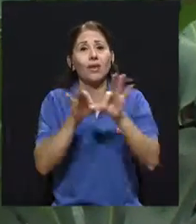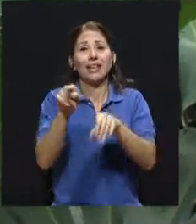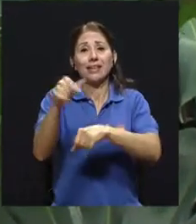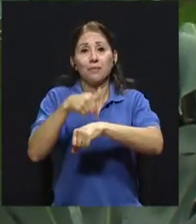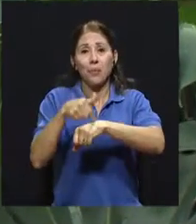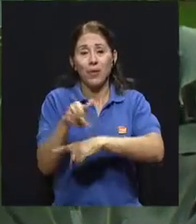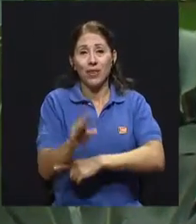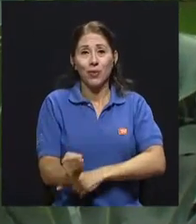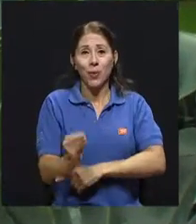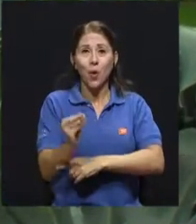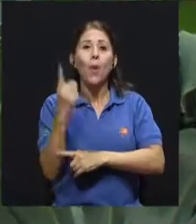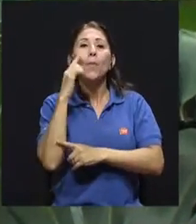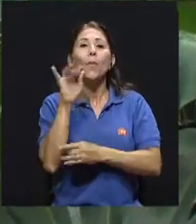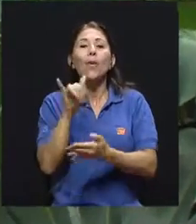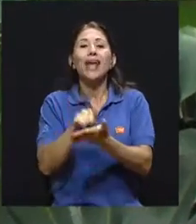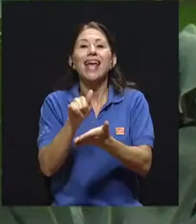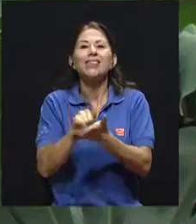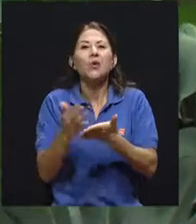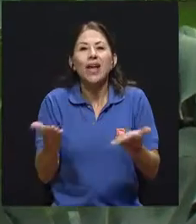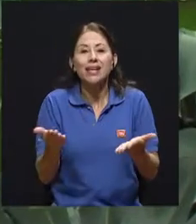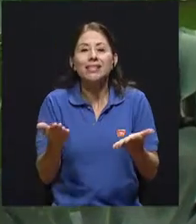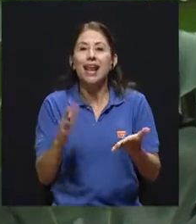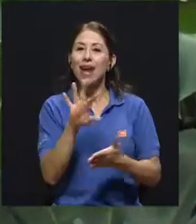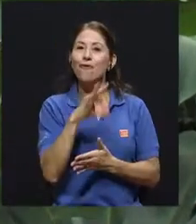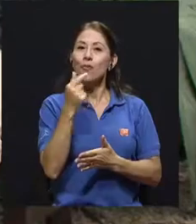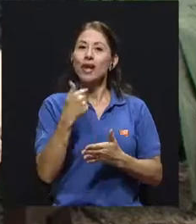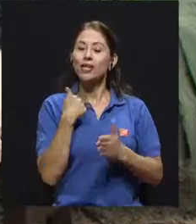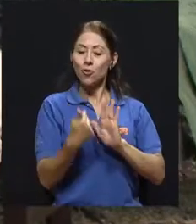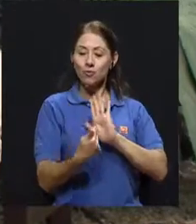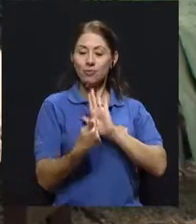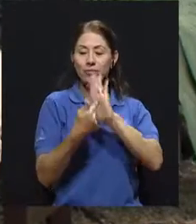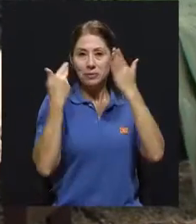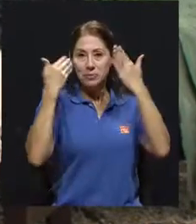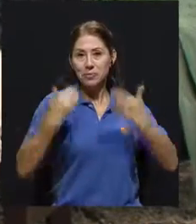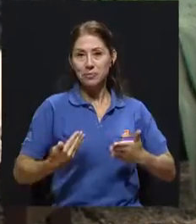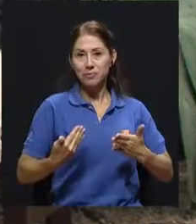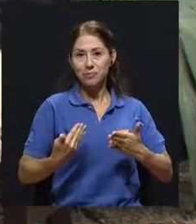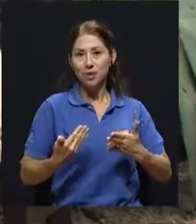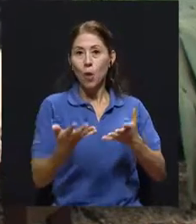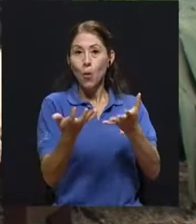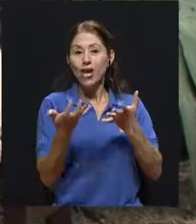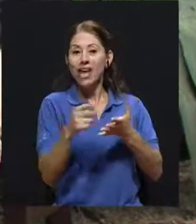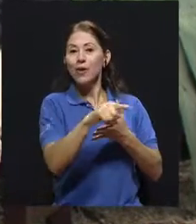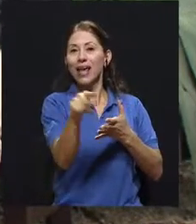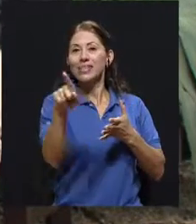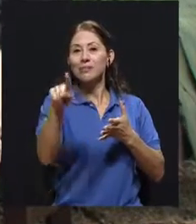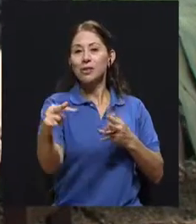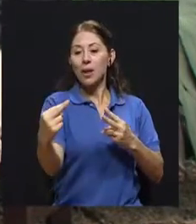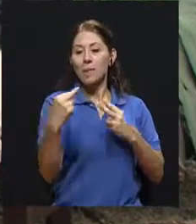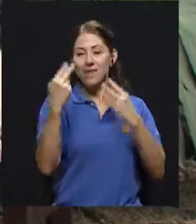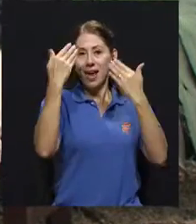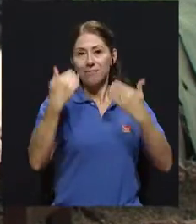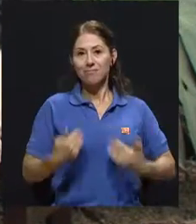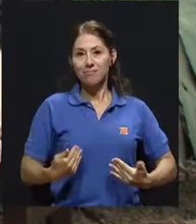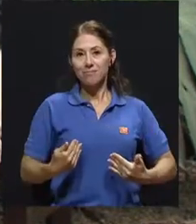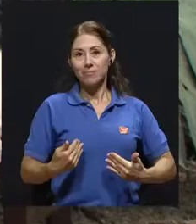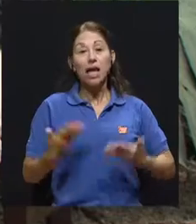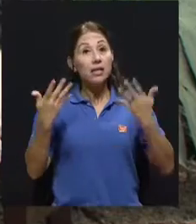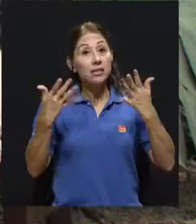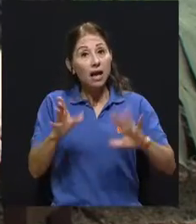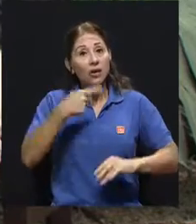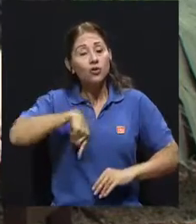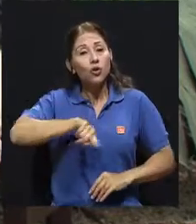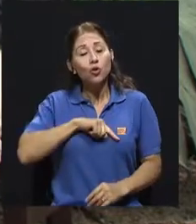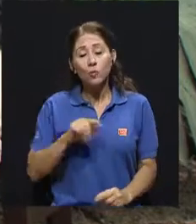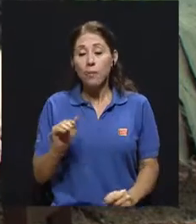presentar ante los demás, y eso implica como quiero que me vean. Conforme vamos creciendo, si ya a esto le sumamos la